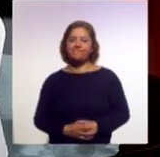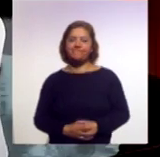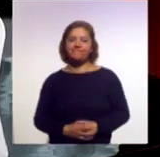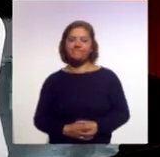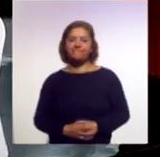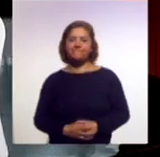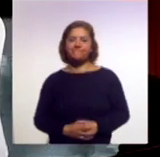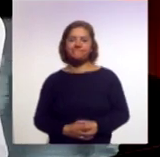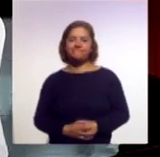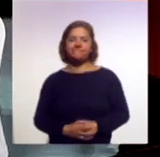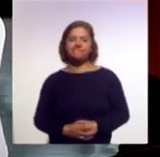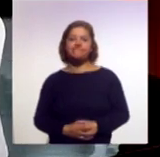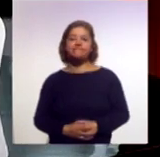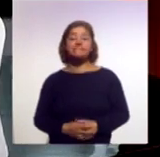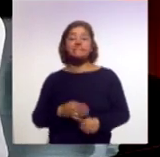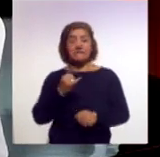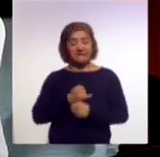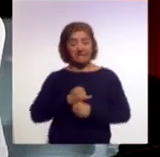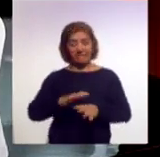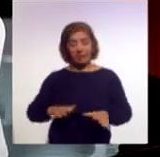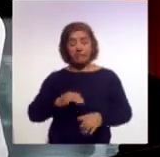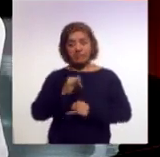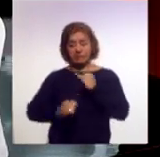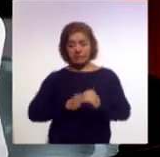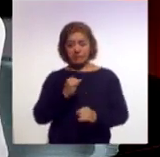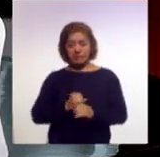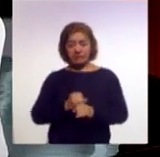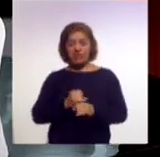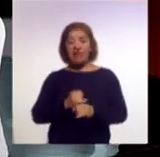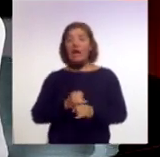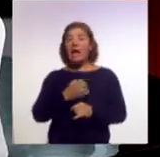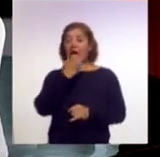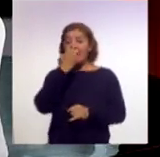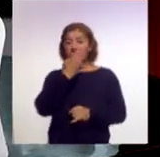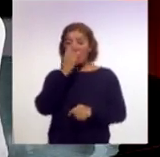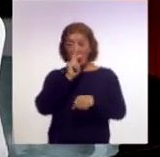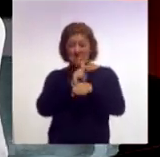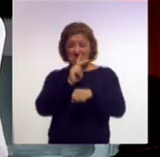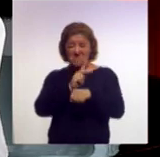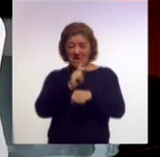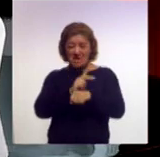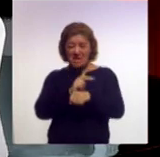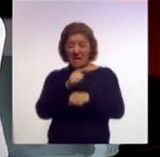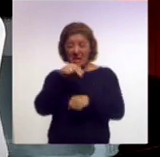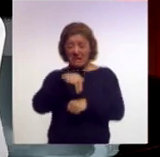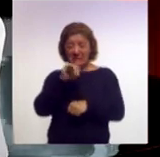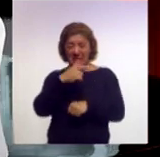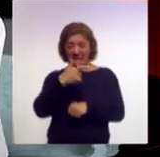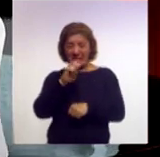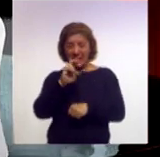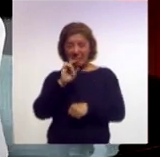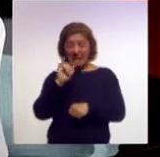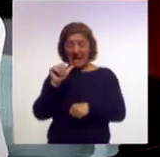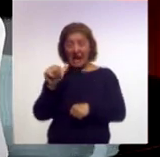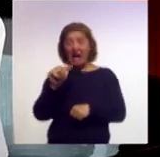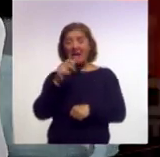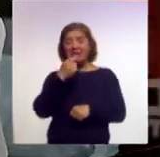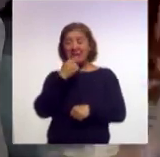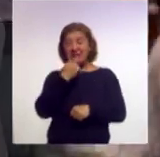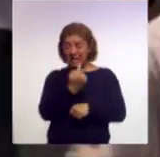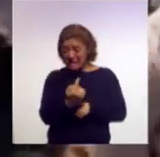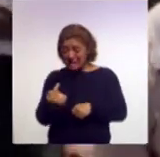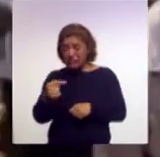En información internacional se derrumba escuela primaria en Nigeria hay unos 100 niños atrapados